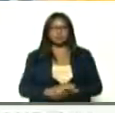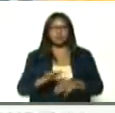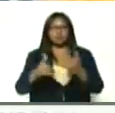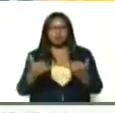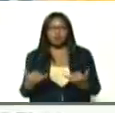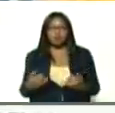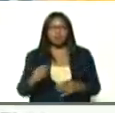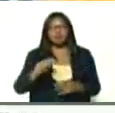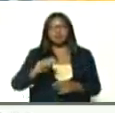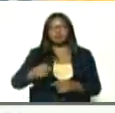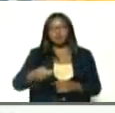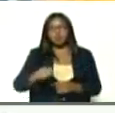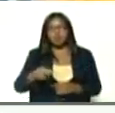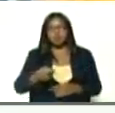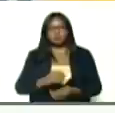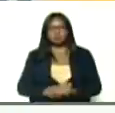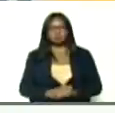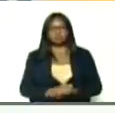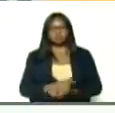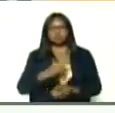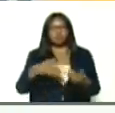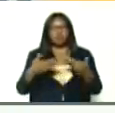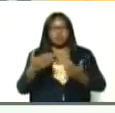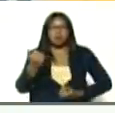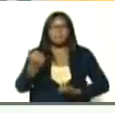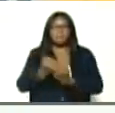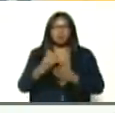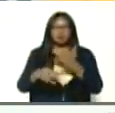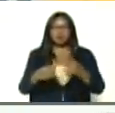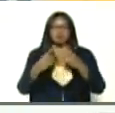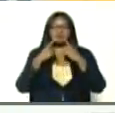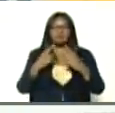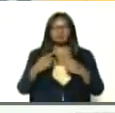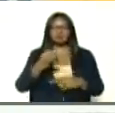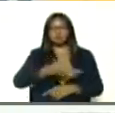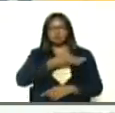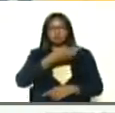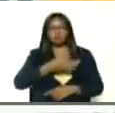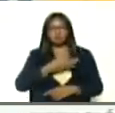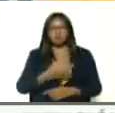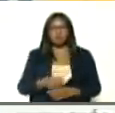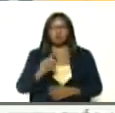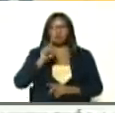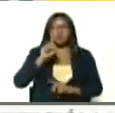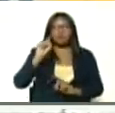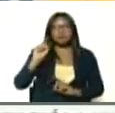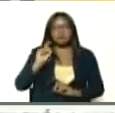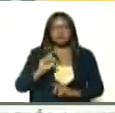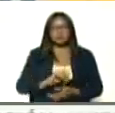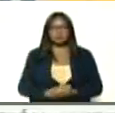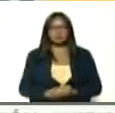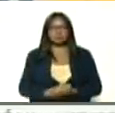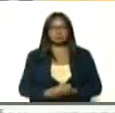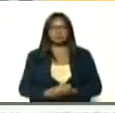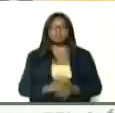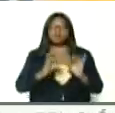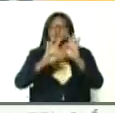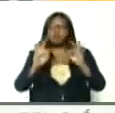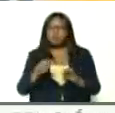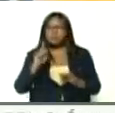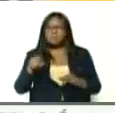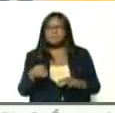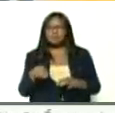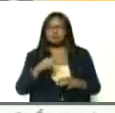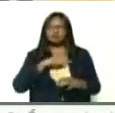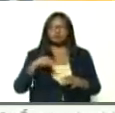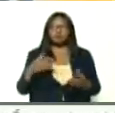Trujillo, para darle, ese apoyo, y esos beneficios, sociales, que tanto, lo necesitan, en el marco, de ello, pues